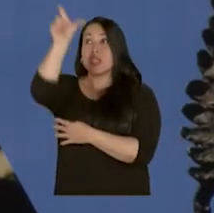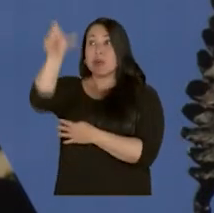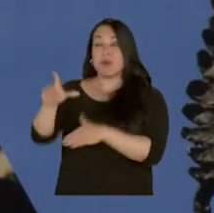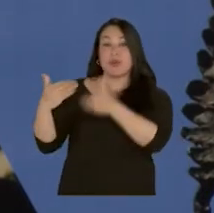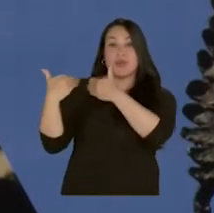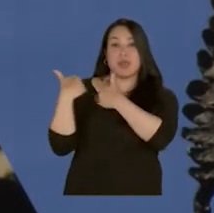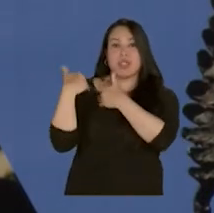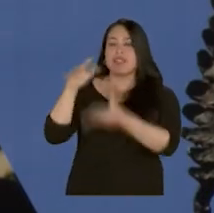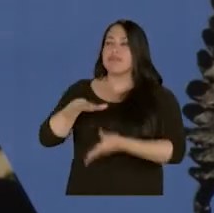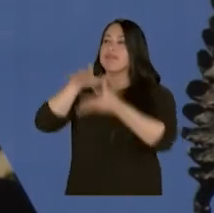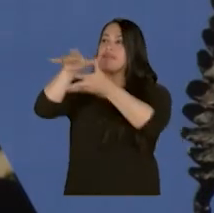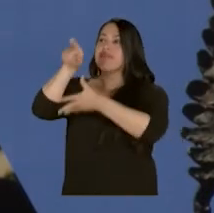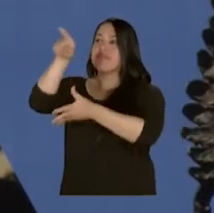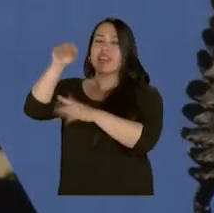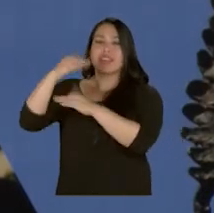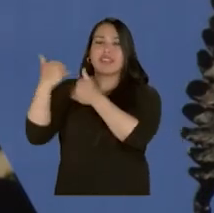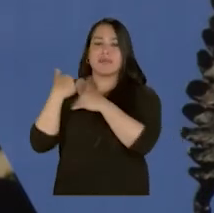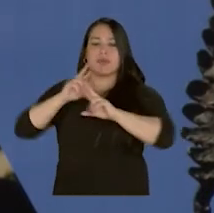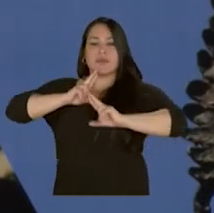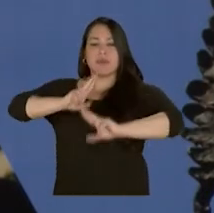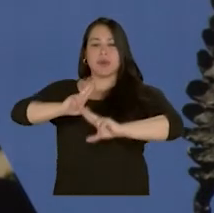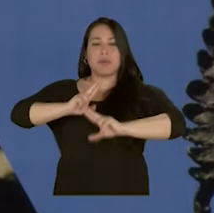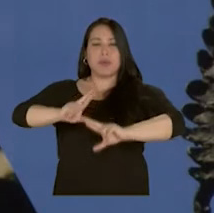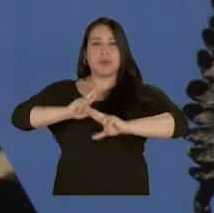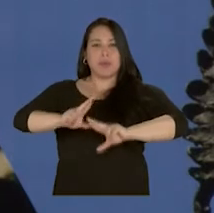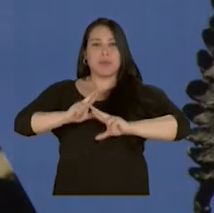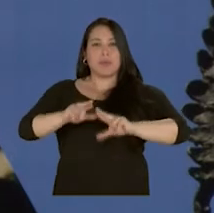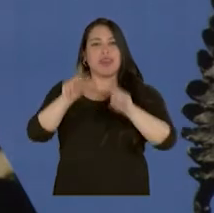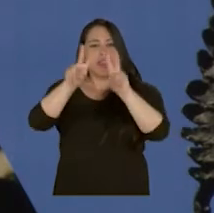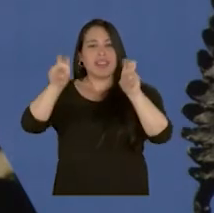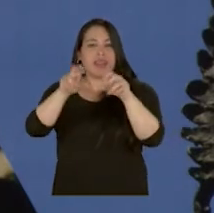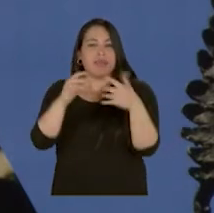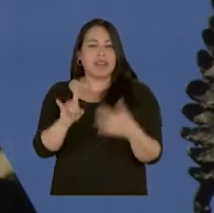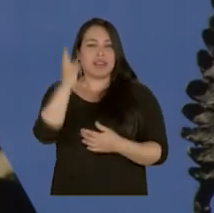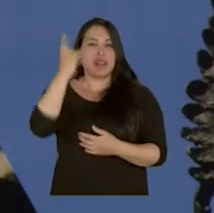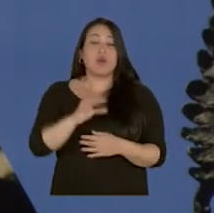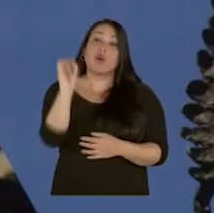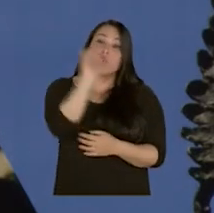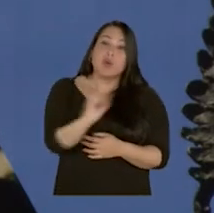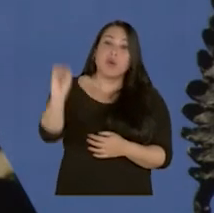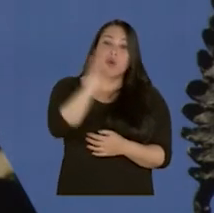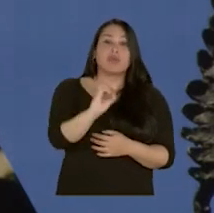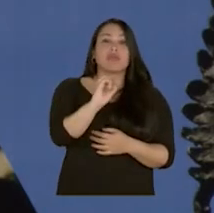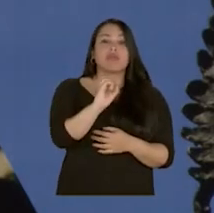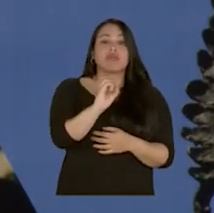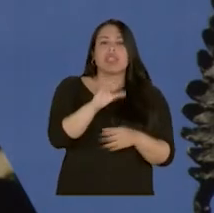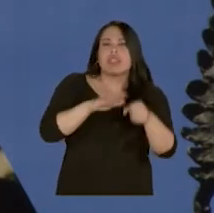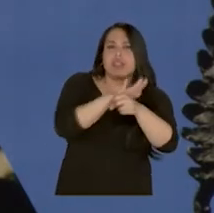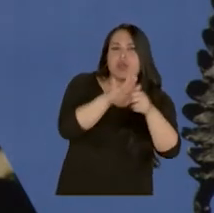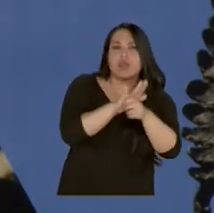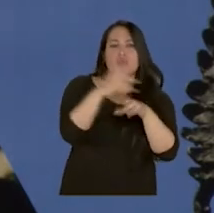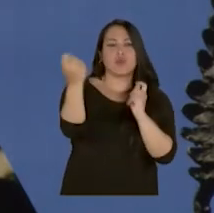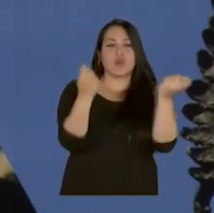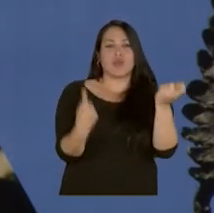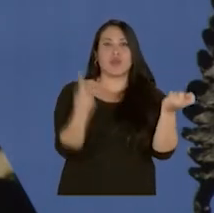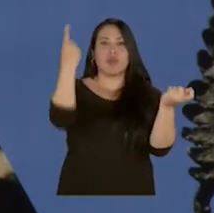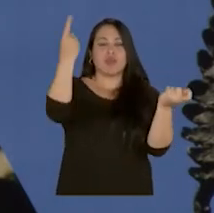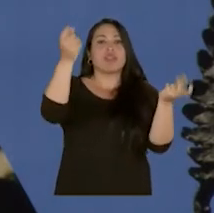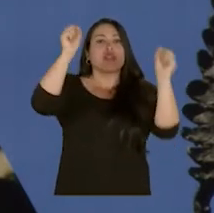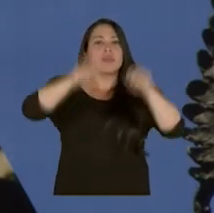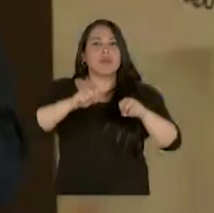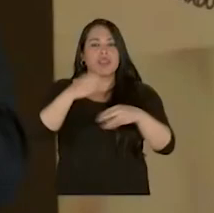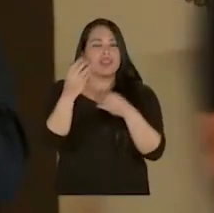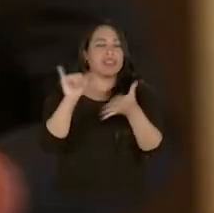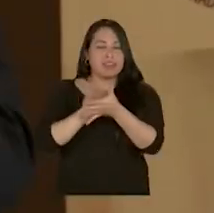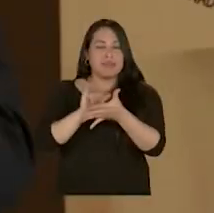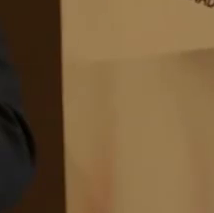en la persona que está a cargo de la ponencia sobre algún tema de esos. O, para algún asunto de control político, se procede